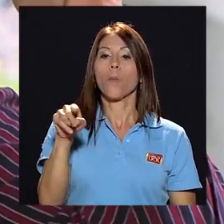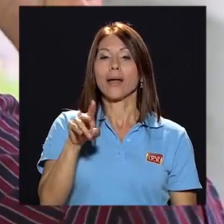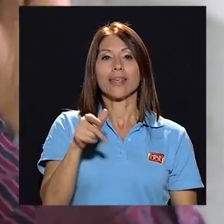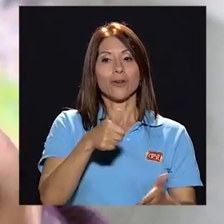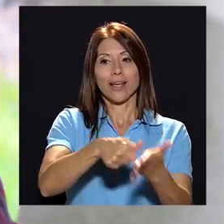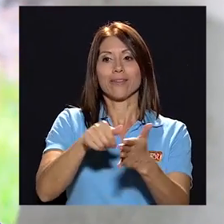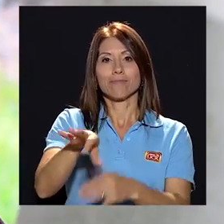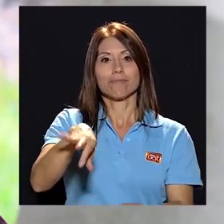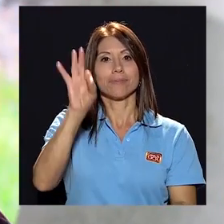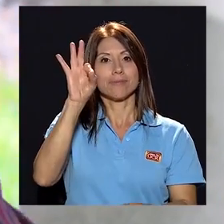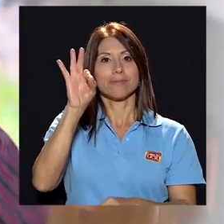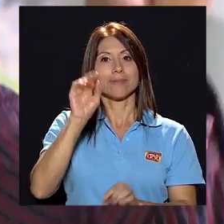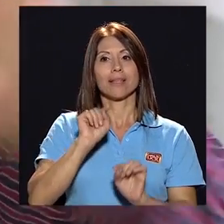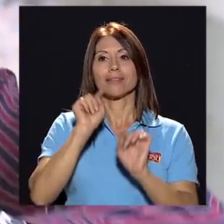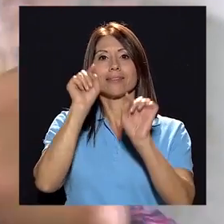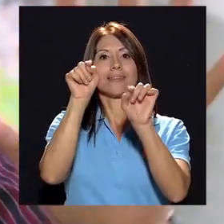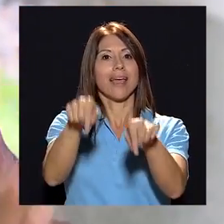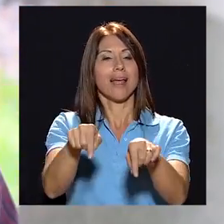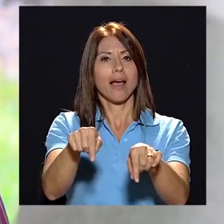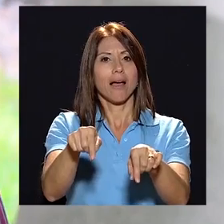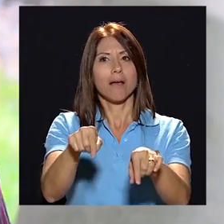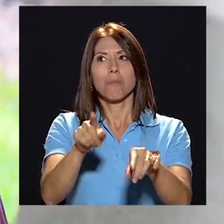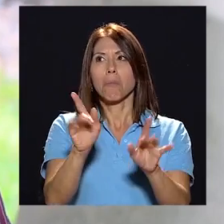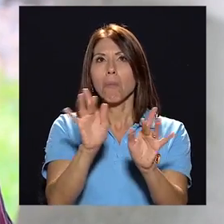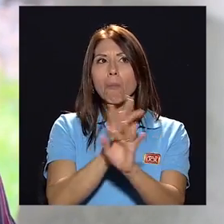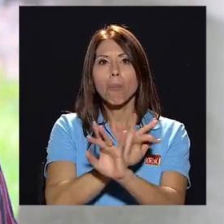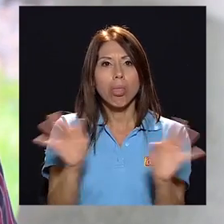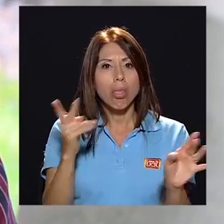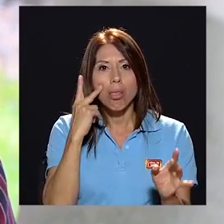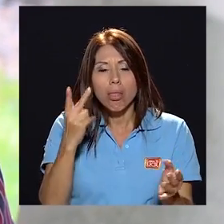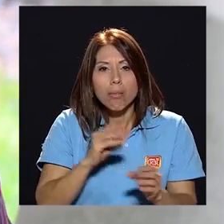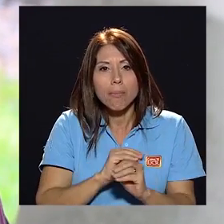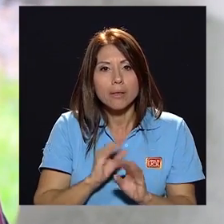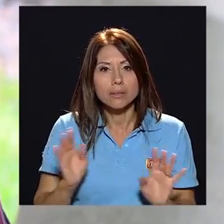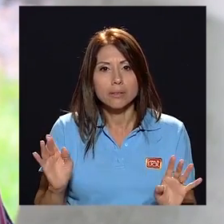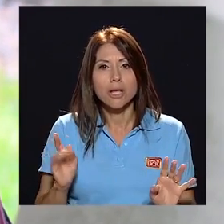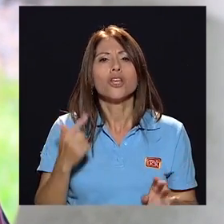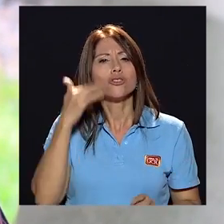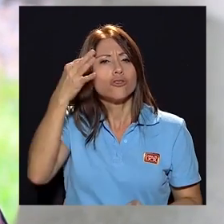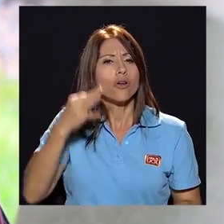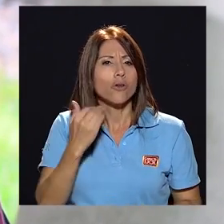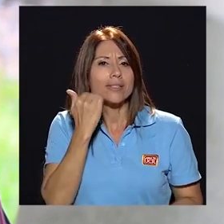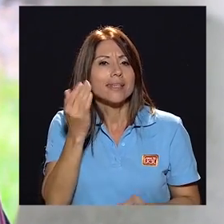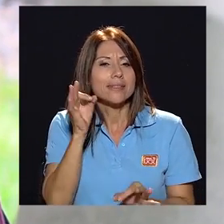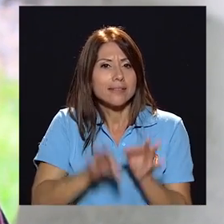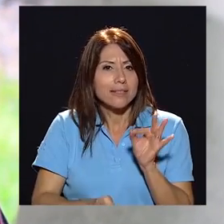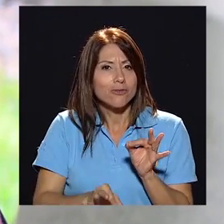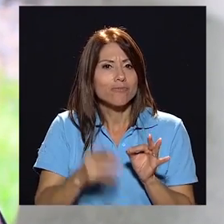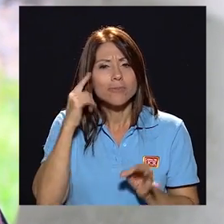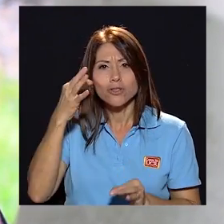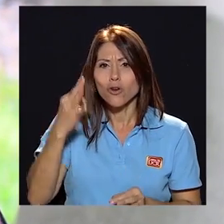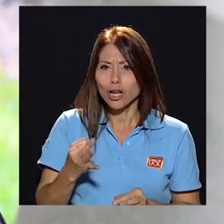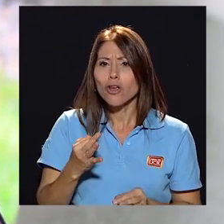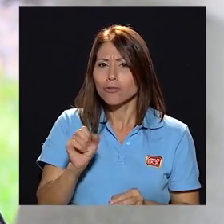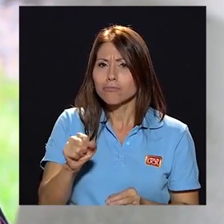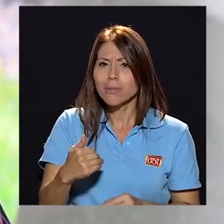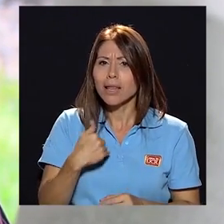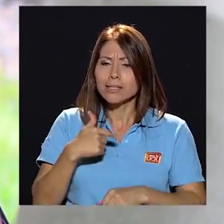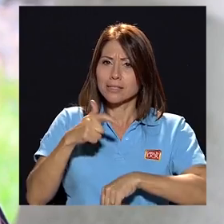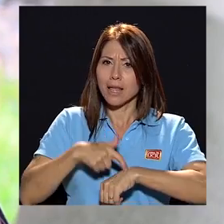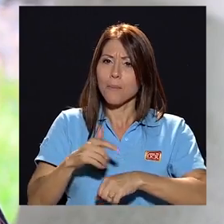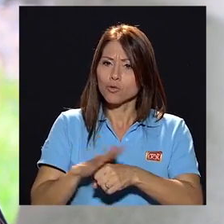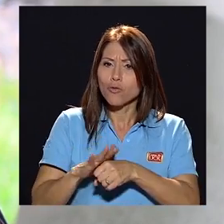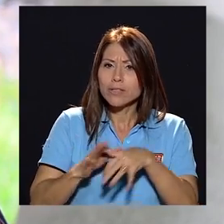compañero que llega a Limbo se desaparece yo creo que es sencillo yo creo que tienes tiempo es suficiente tiempo yo creo que ha sido